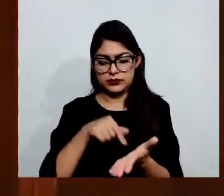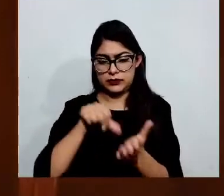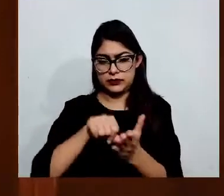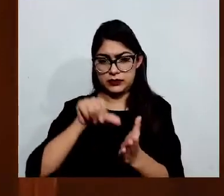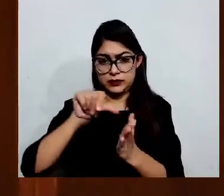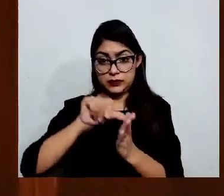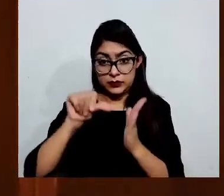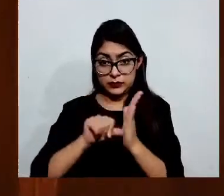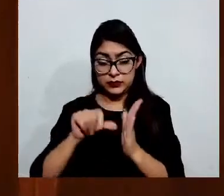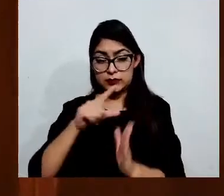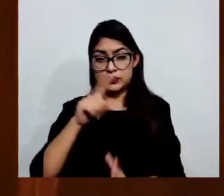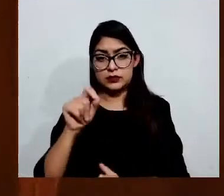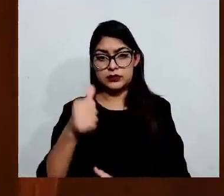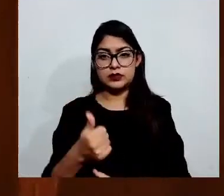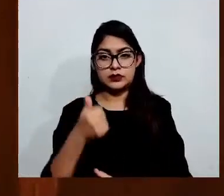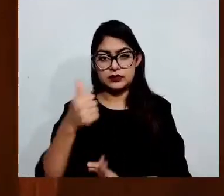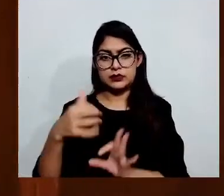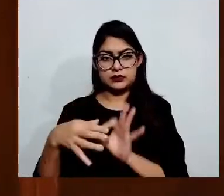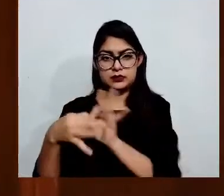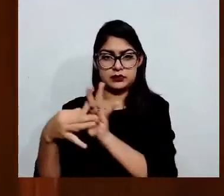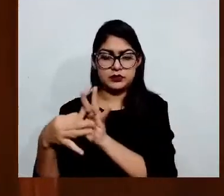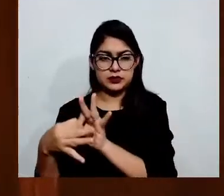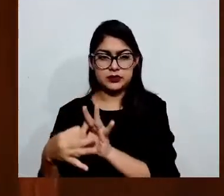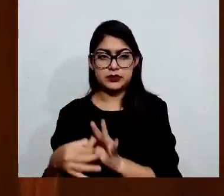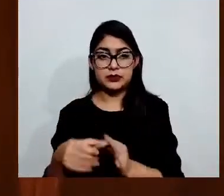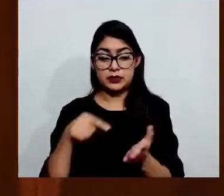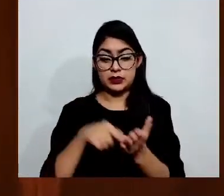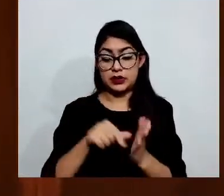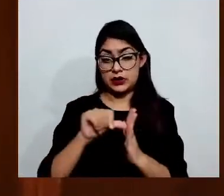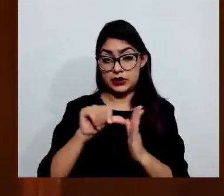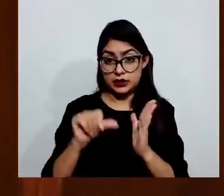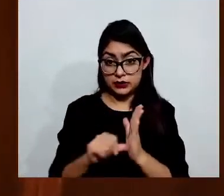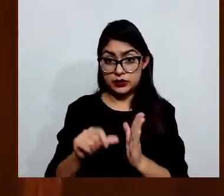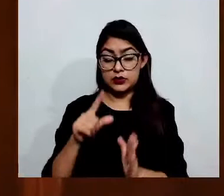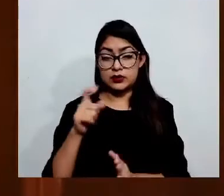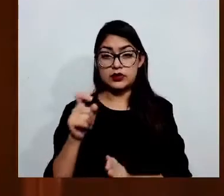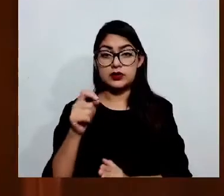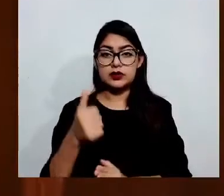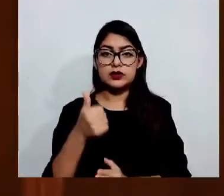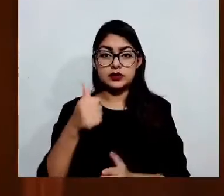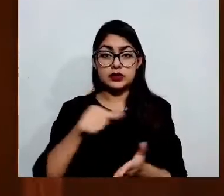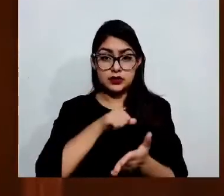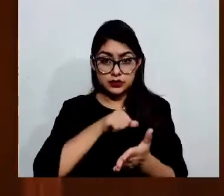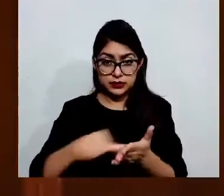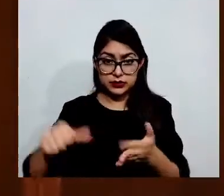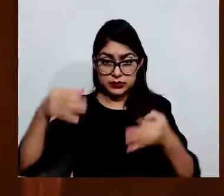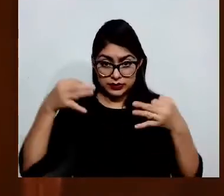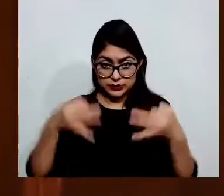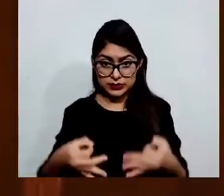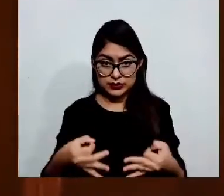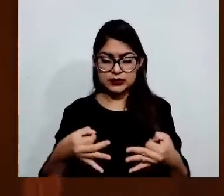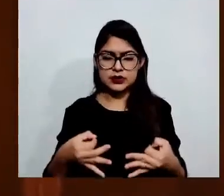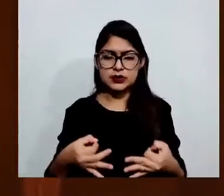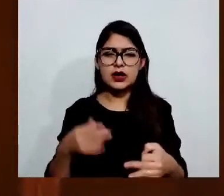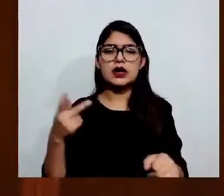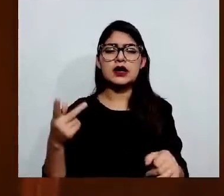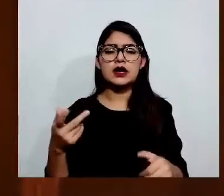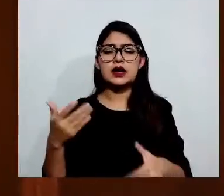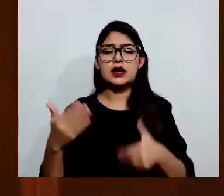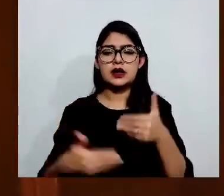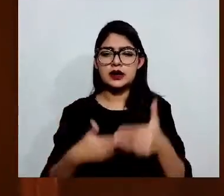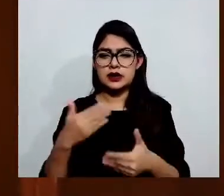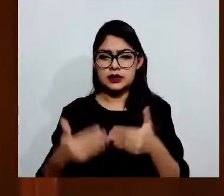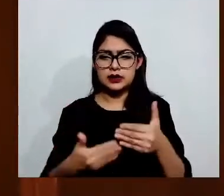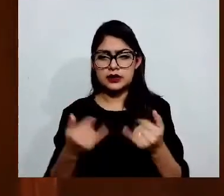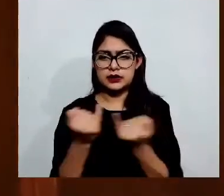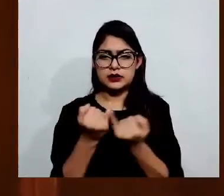que al derogarse el artículo que establece el tipo penal del delito de ultrajes y al ya no existir una conducta